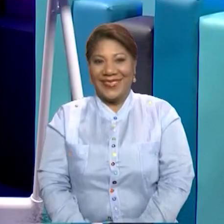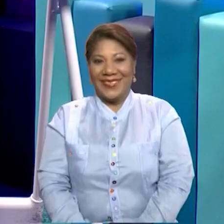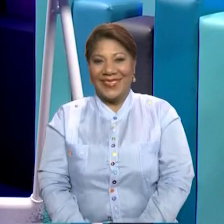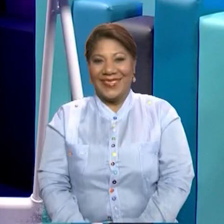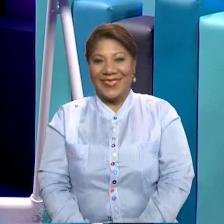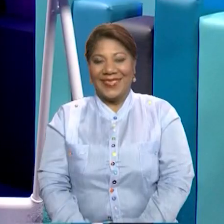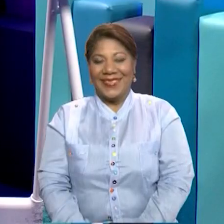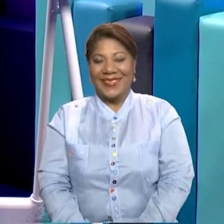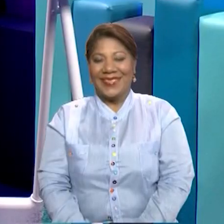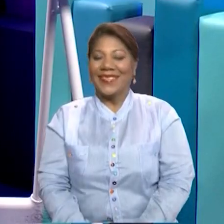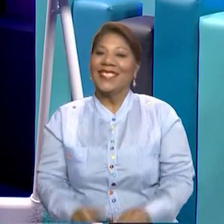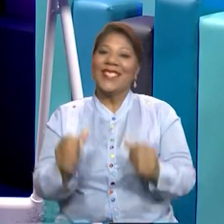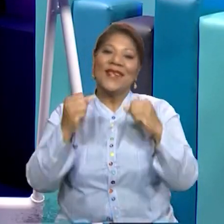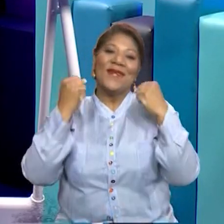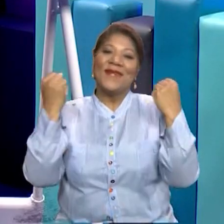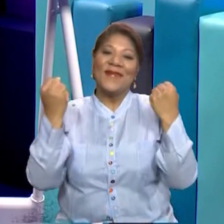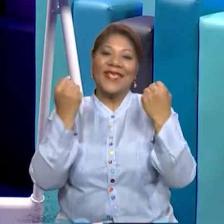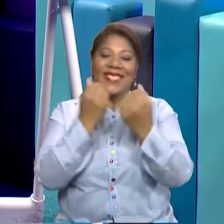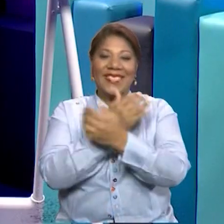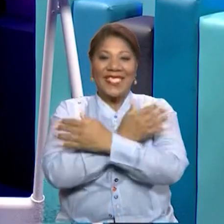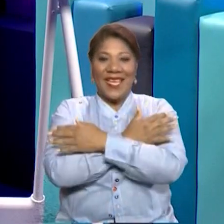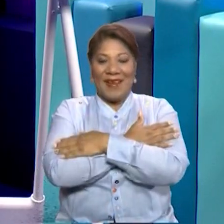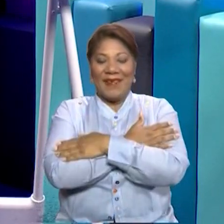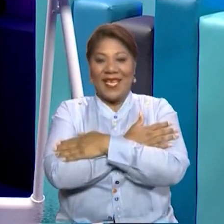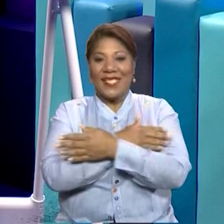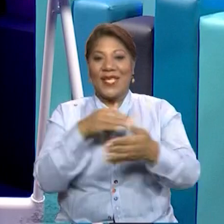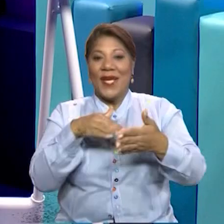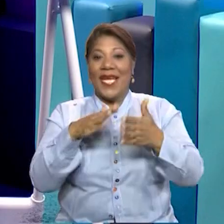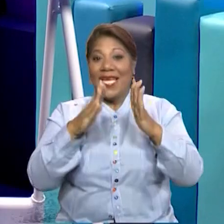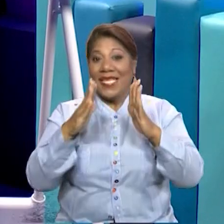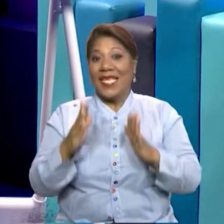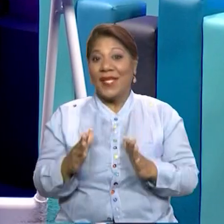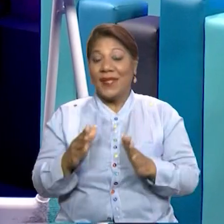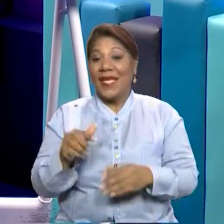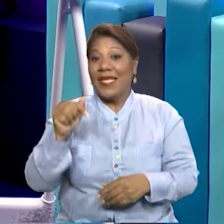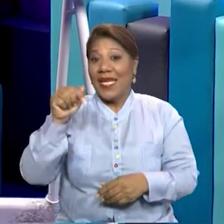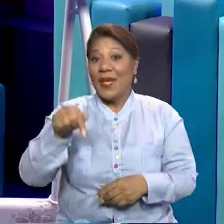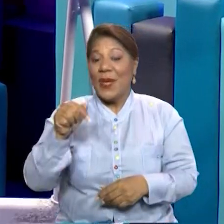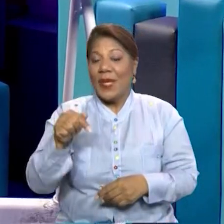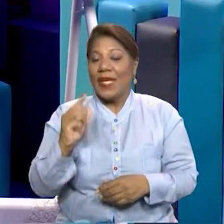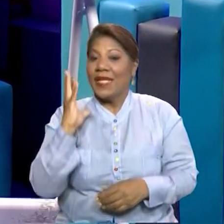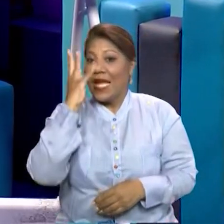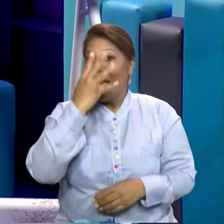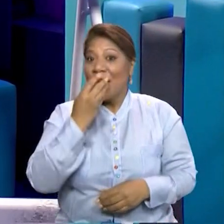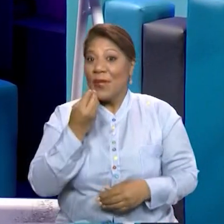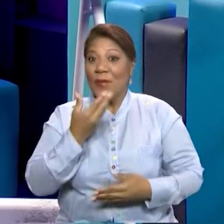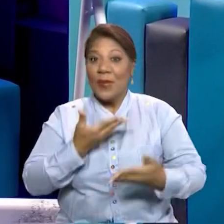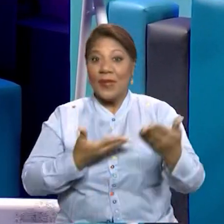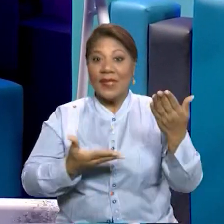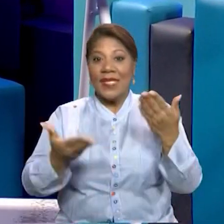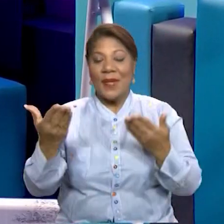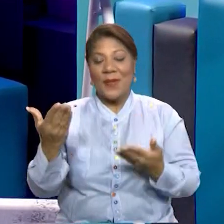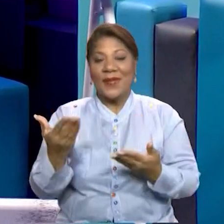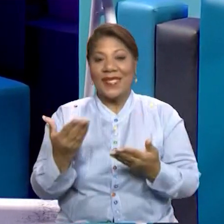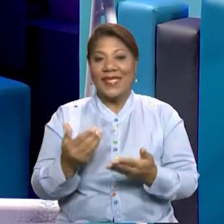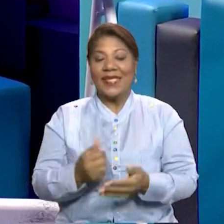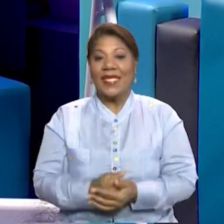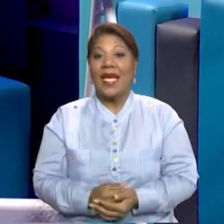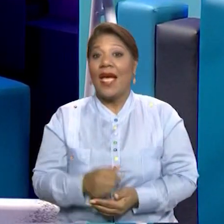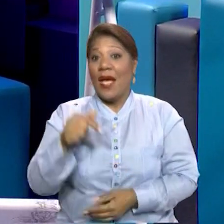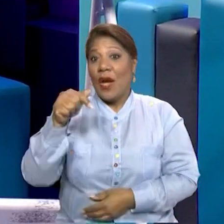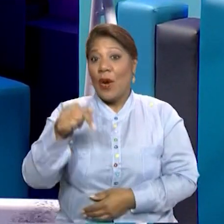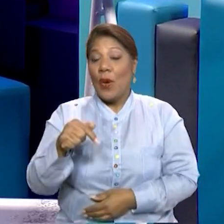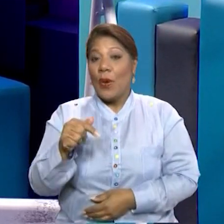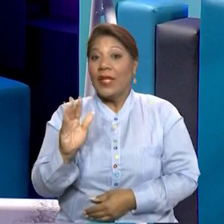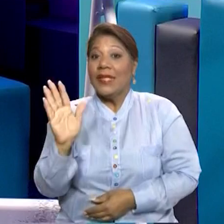Un fuerte aplauso para este estudiante que nos deleitó con esta hermosa poesía. Chicos, en el día